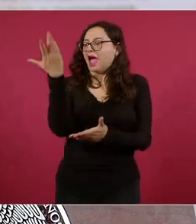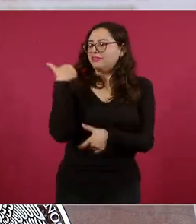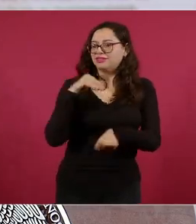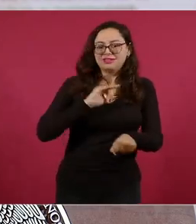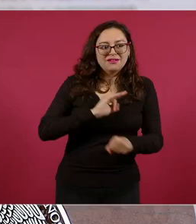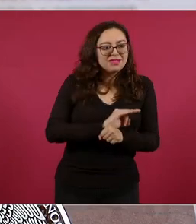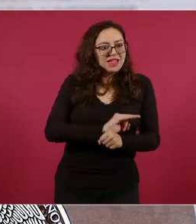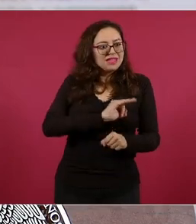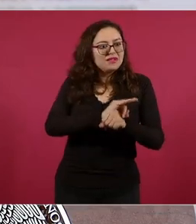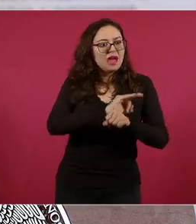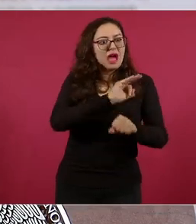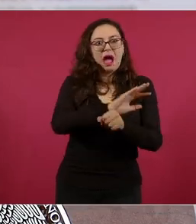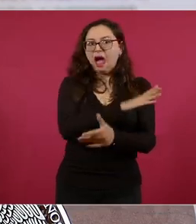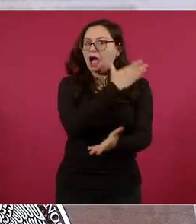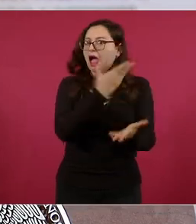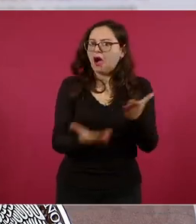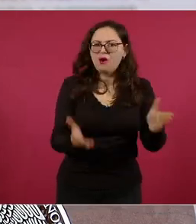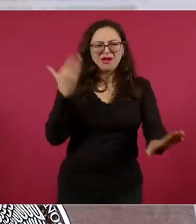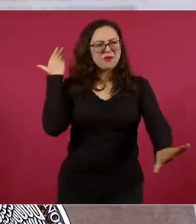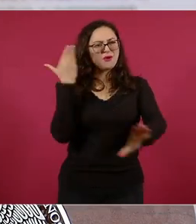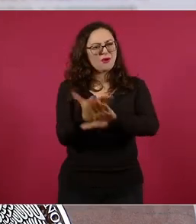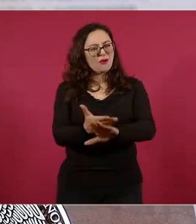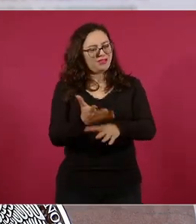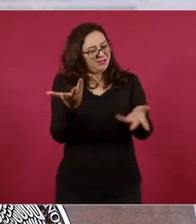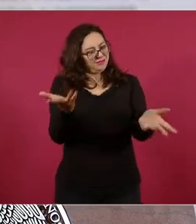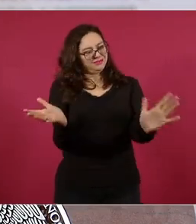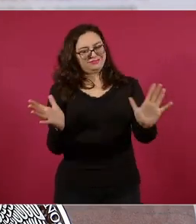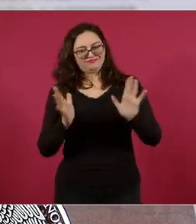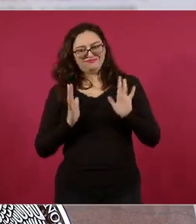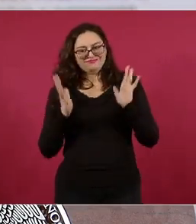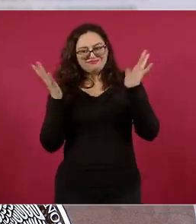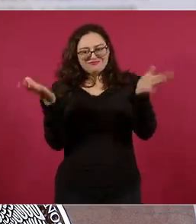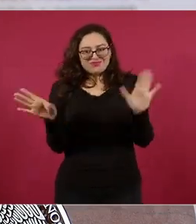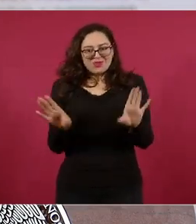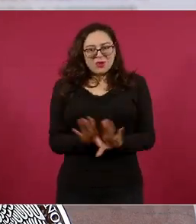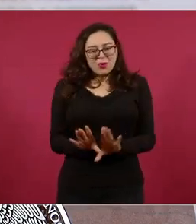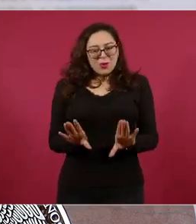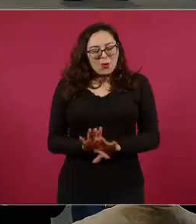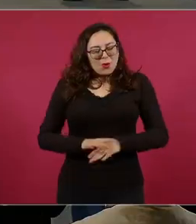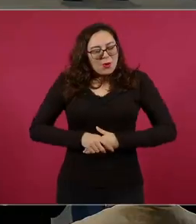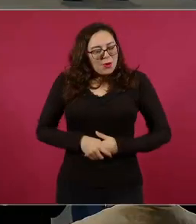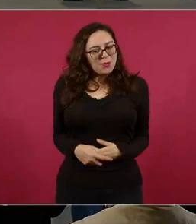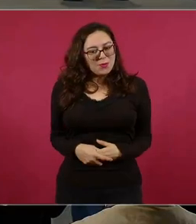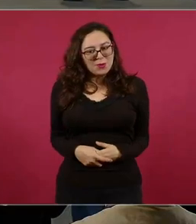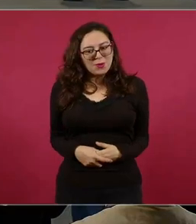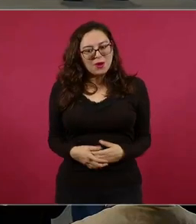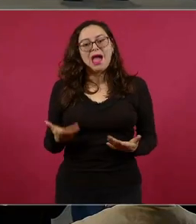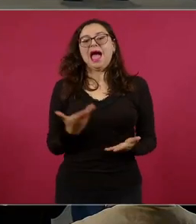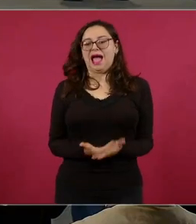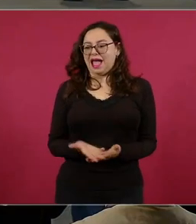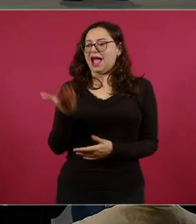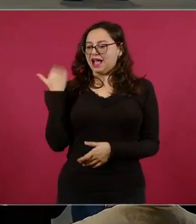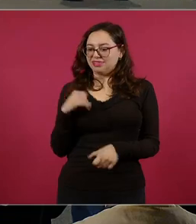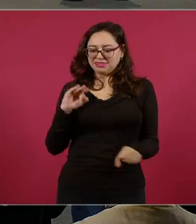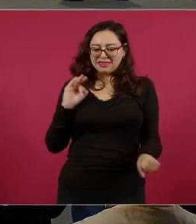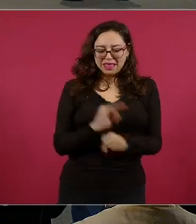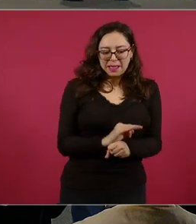aplicaron, claro, eso sí, mientras beneficiaba al PRI y al PAN.